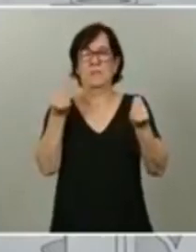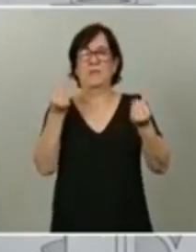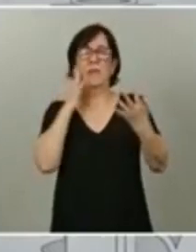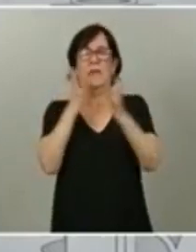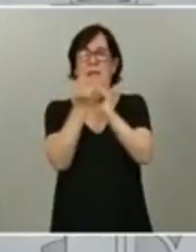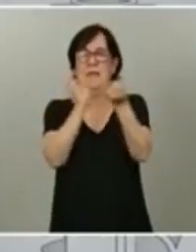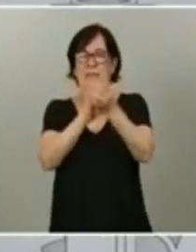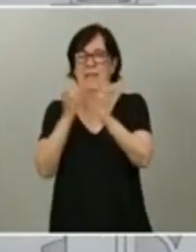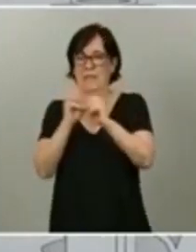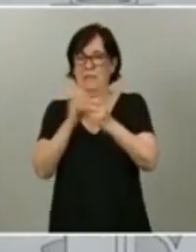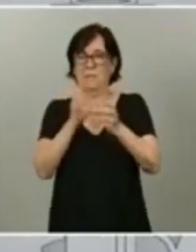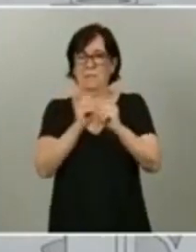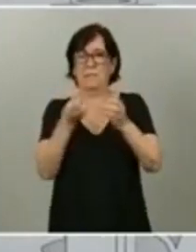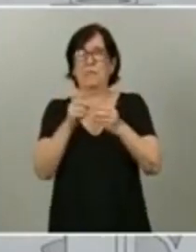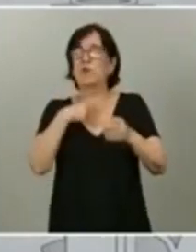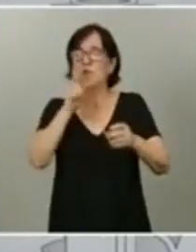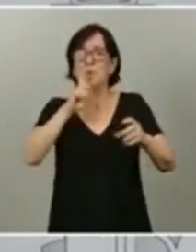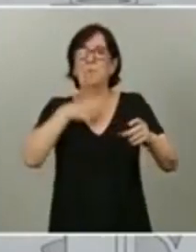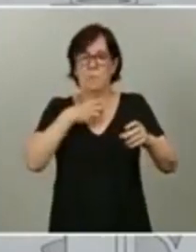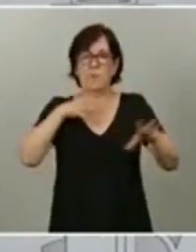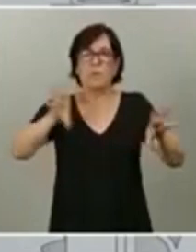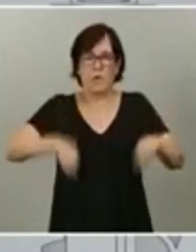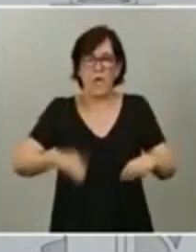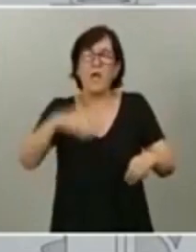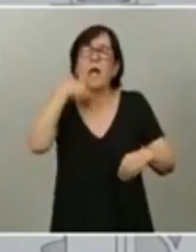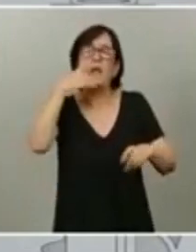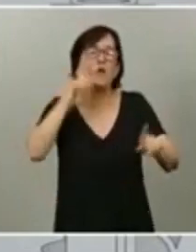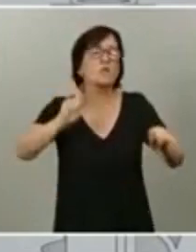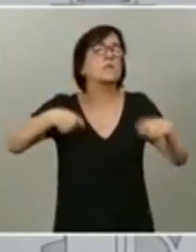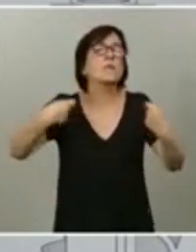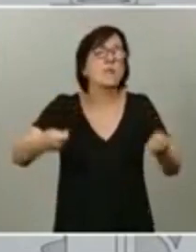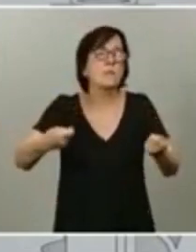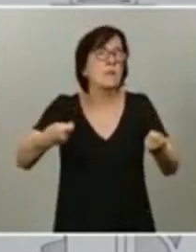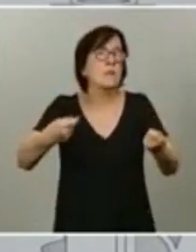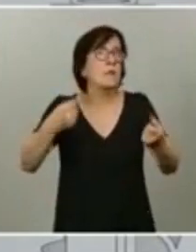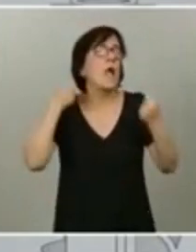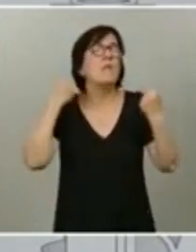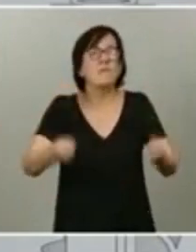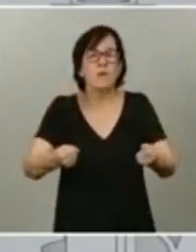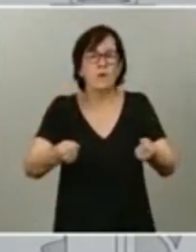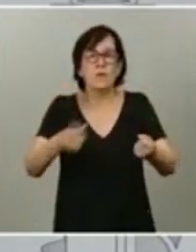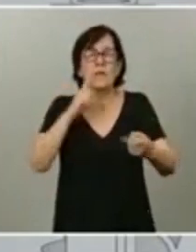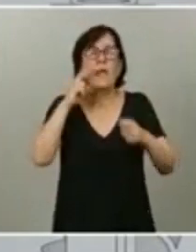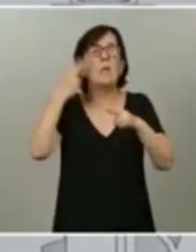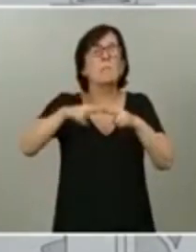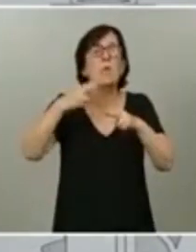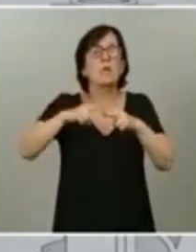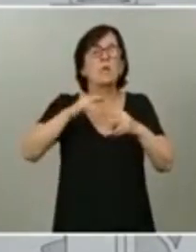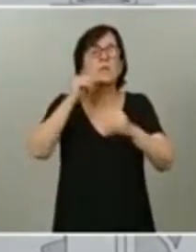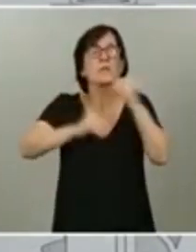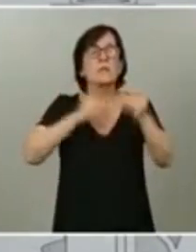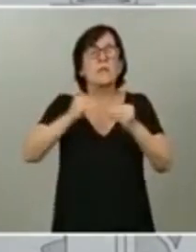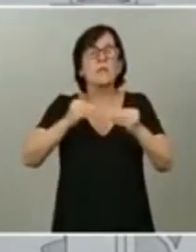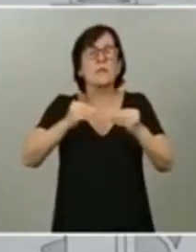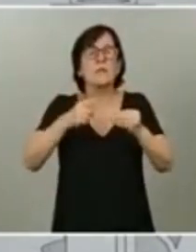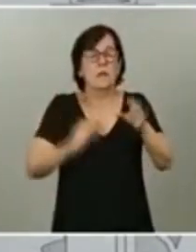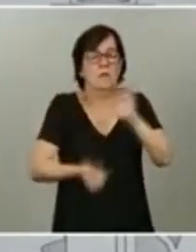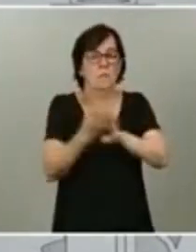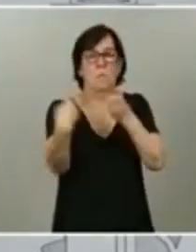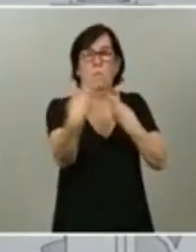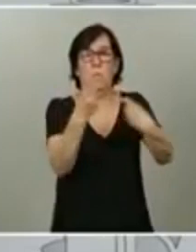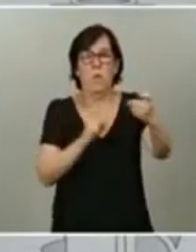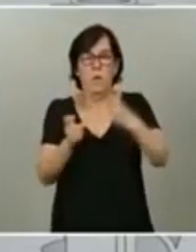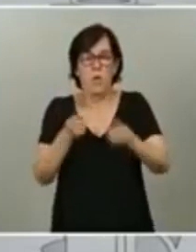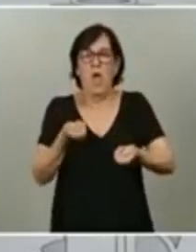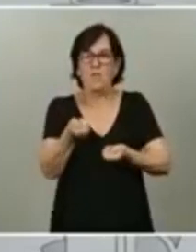No podemos aceptar como algo natural e inevitable que la política se convierta en un generador de confrontación, de provocación,